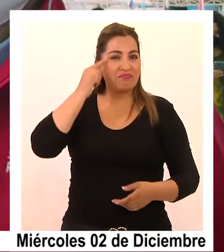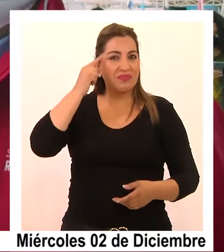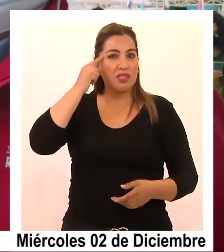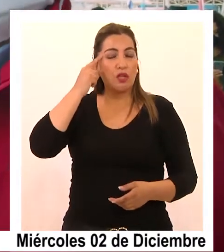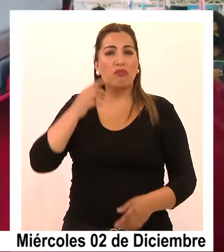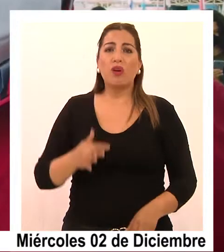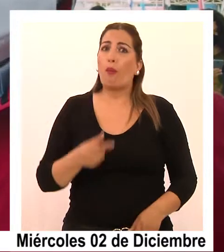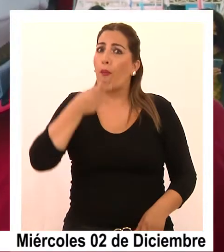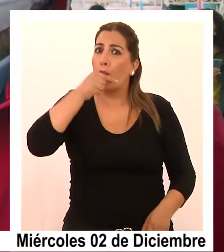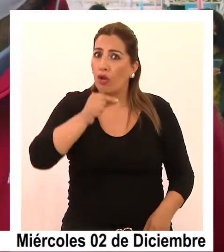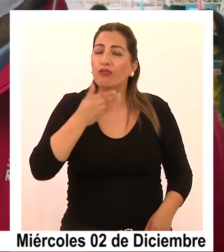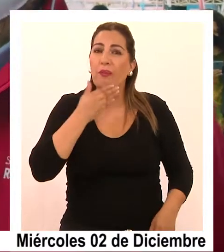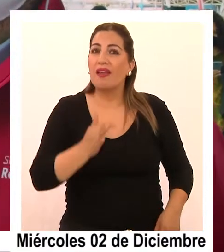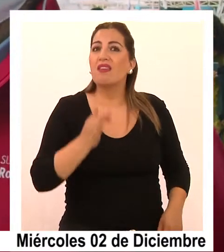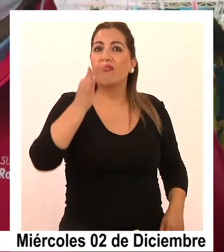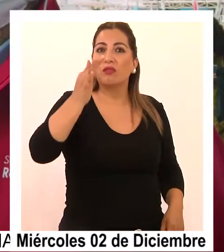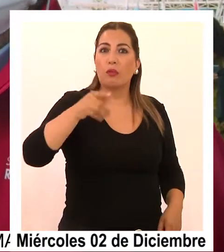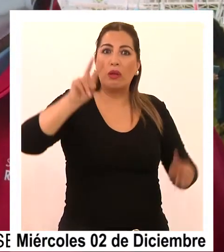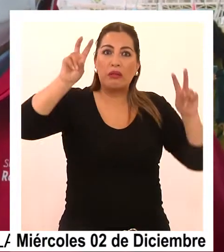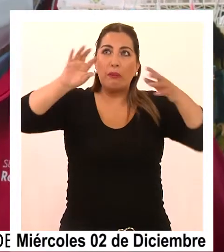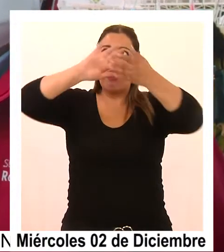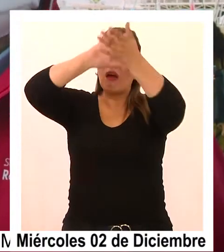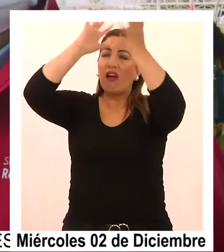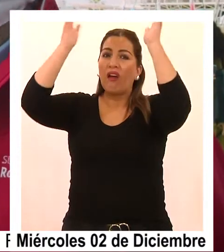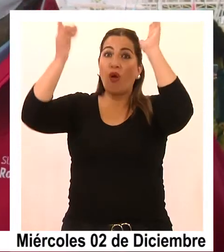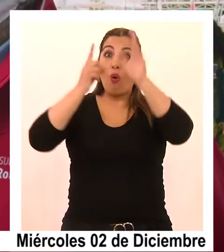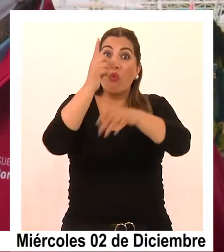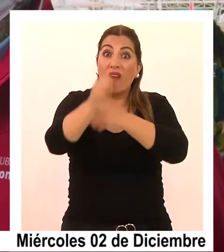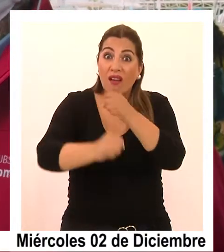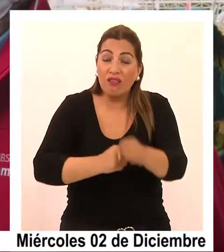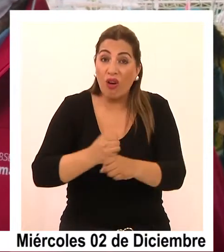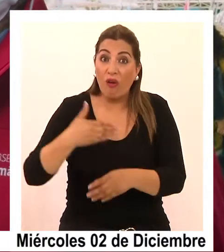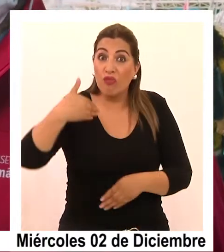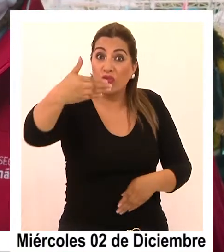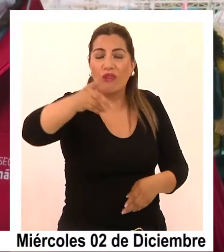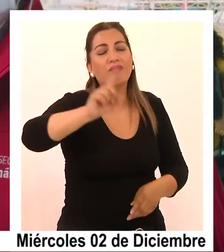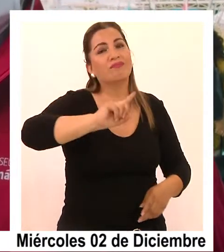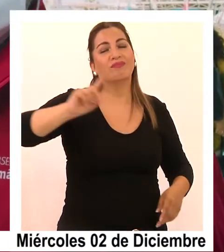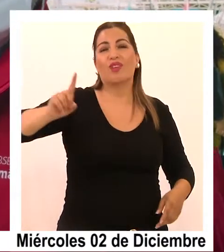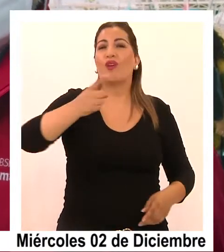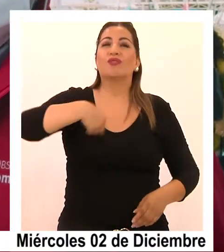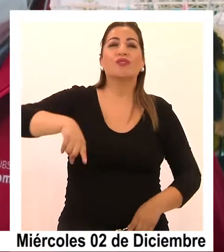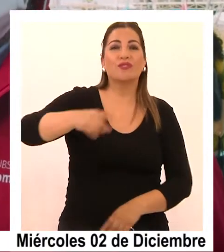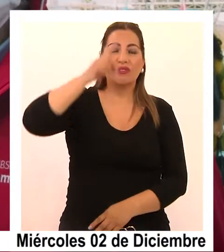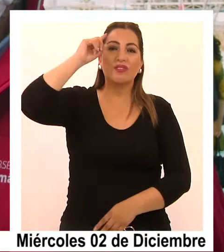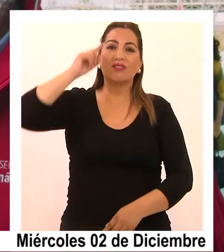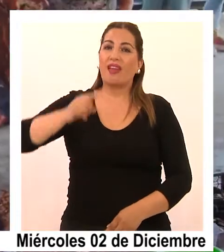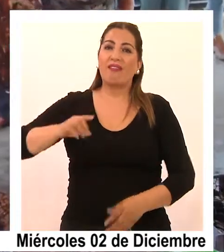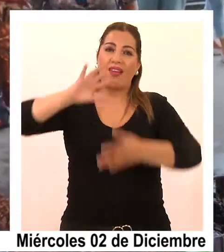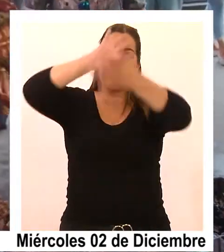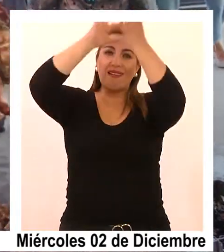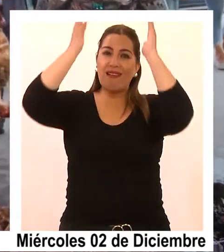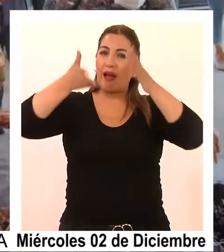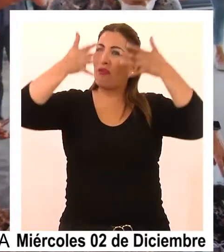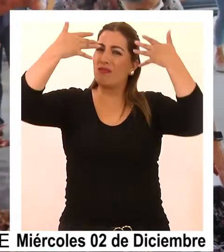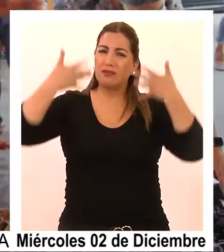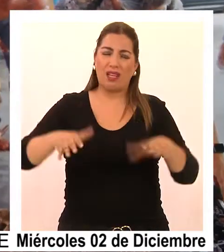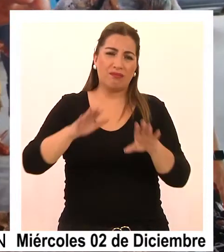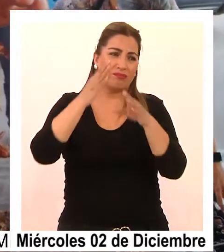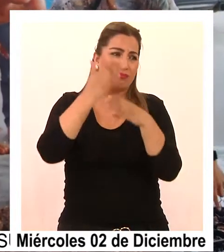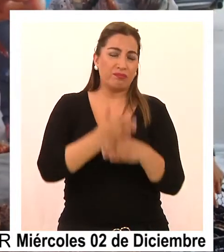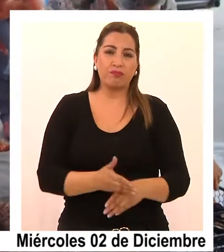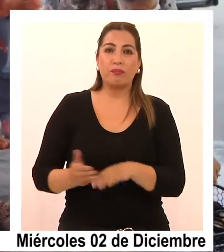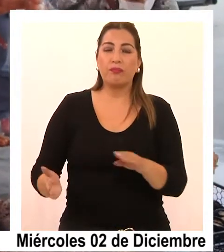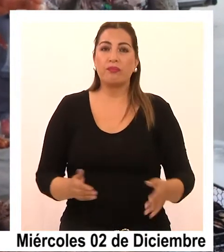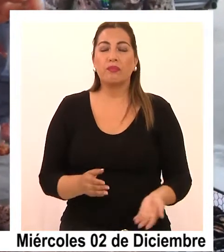mediano y largo plazo, porque el cambio climático no es un asunto de un año para otro, sino que es algo que ya sabemos llegó para quedarse. Caleta Tongoy